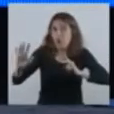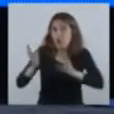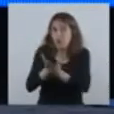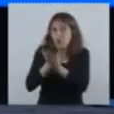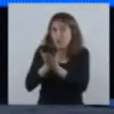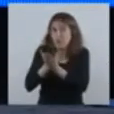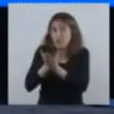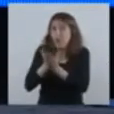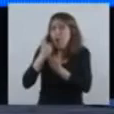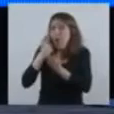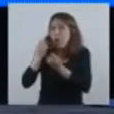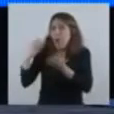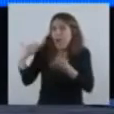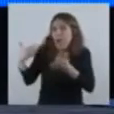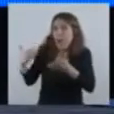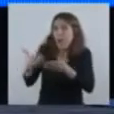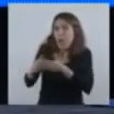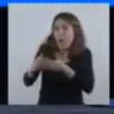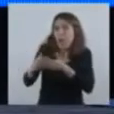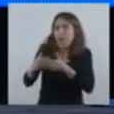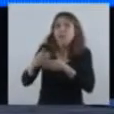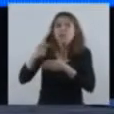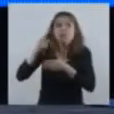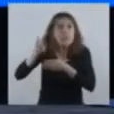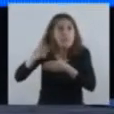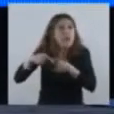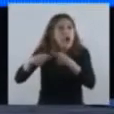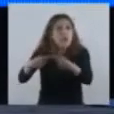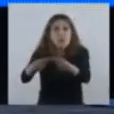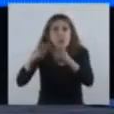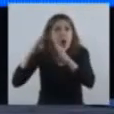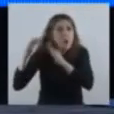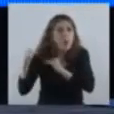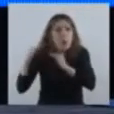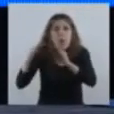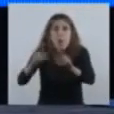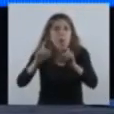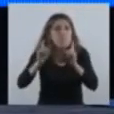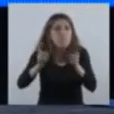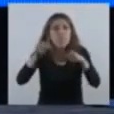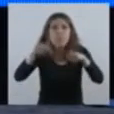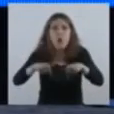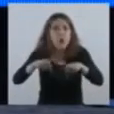Y por eso, en momento de hoy, vamos a seguir exactamente en las mismas condiciones en las que estamos hoy.